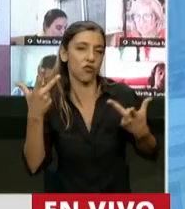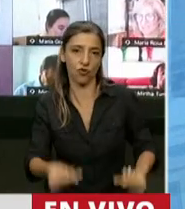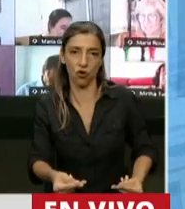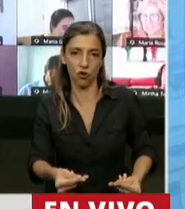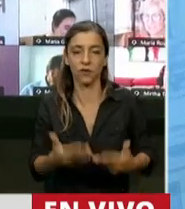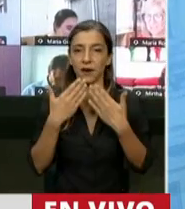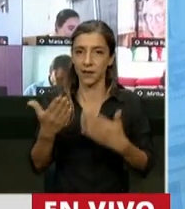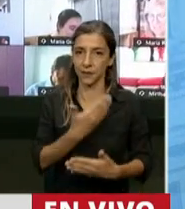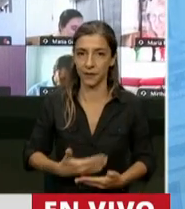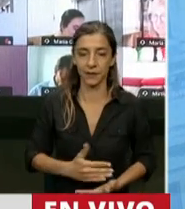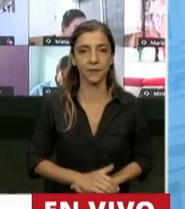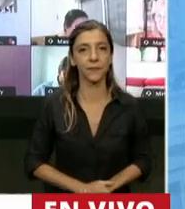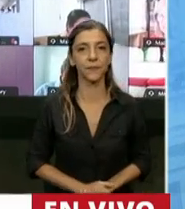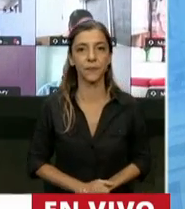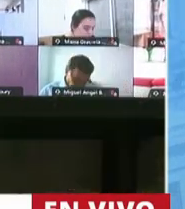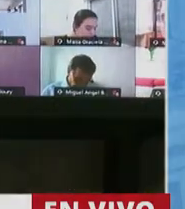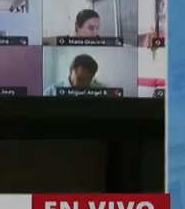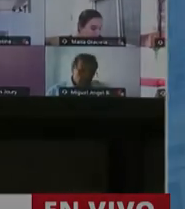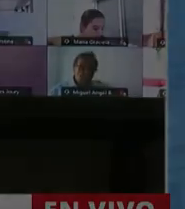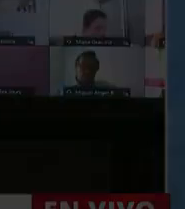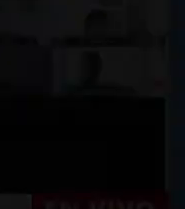señor presidente. Muchas gracias, señor diputado.